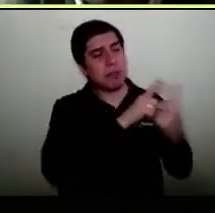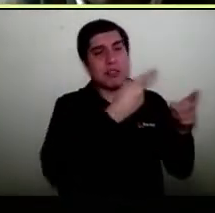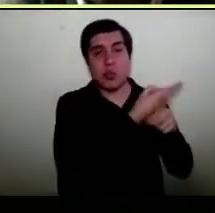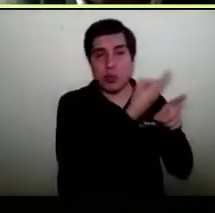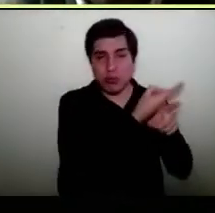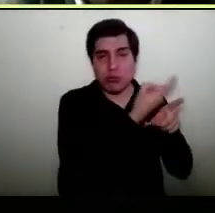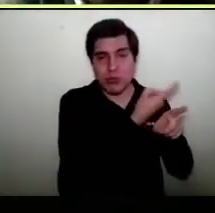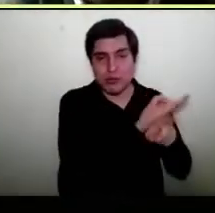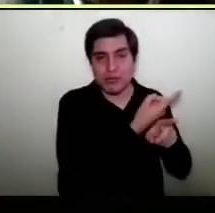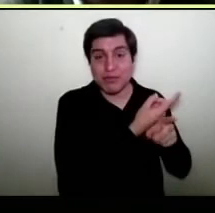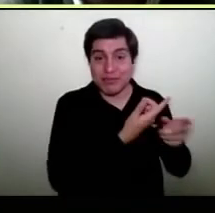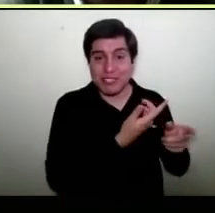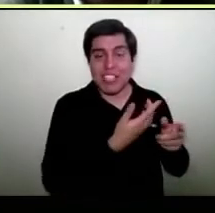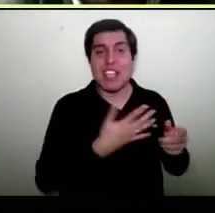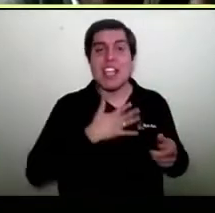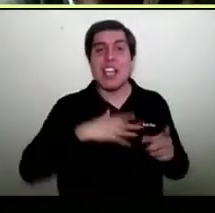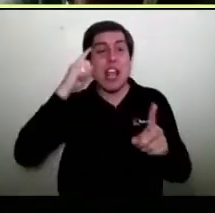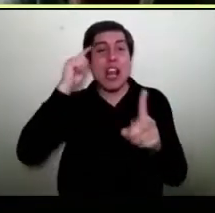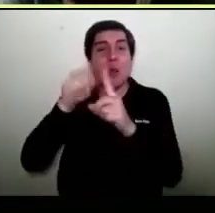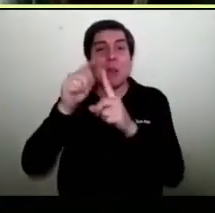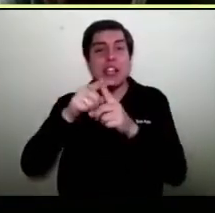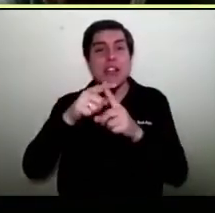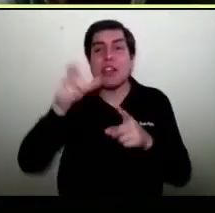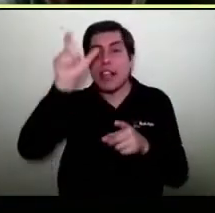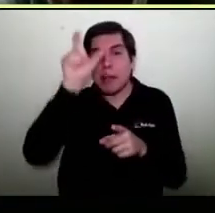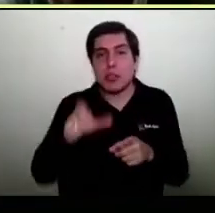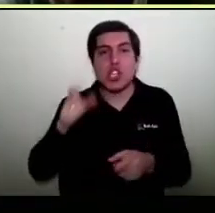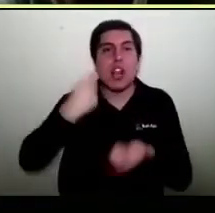vendas que al final lo que nos interesa es que la persona venda